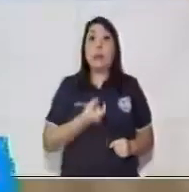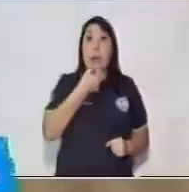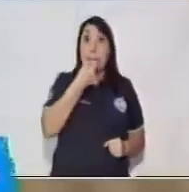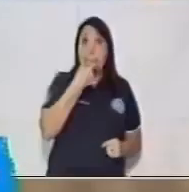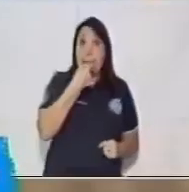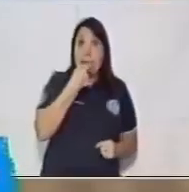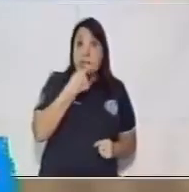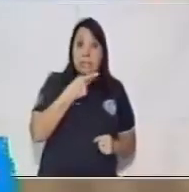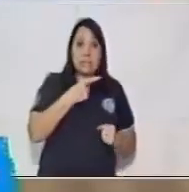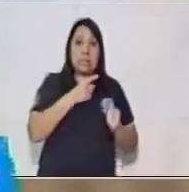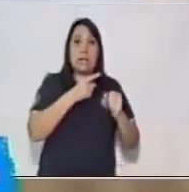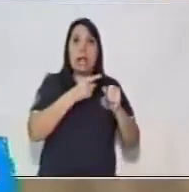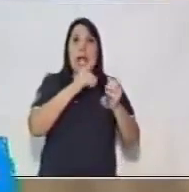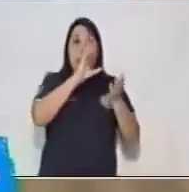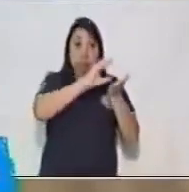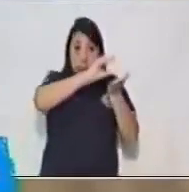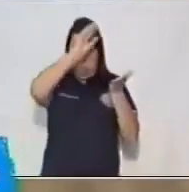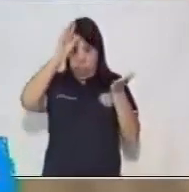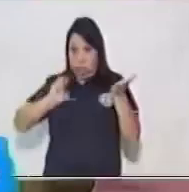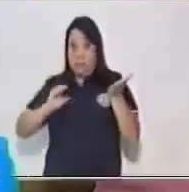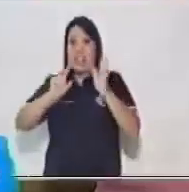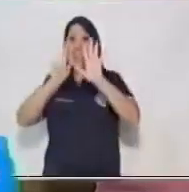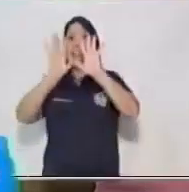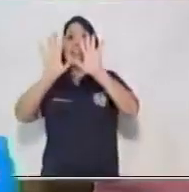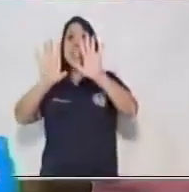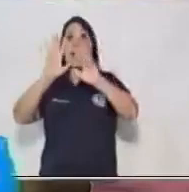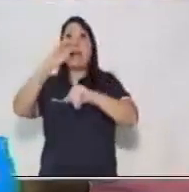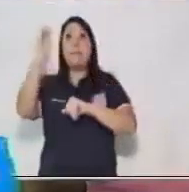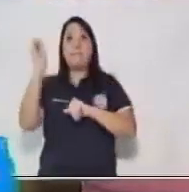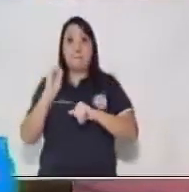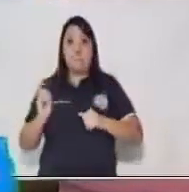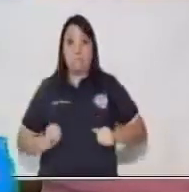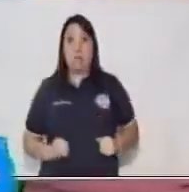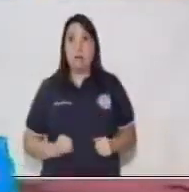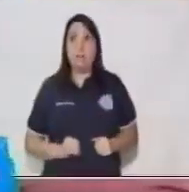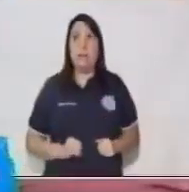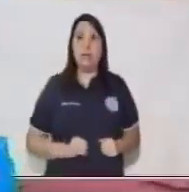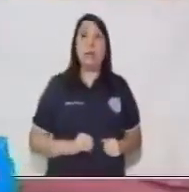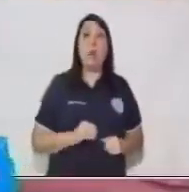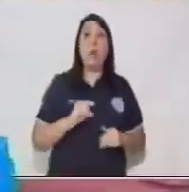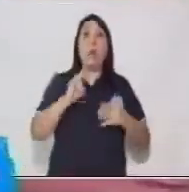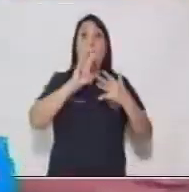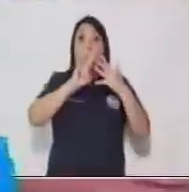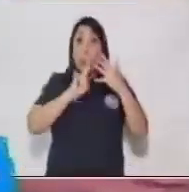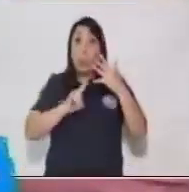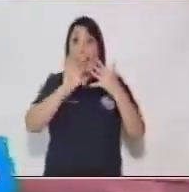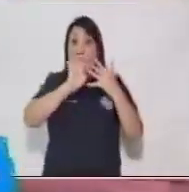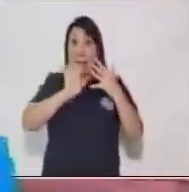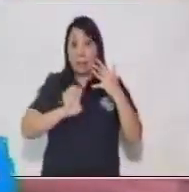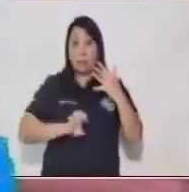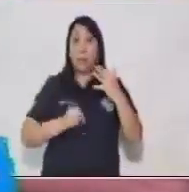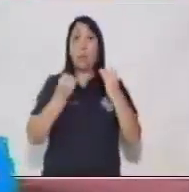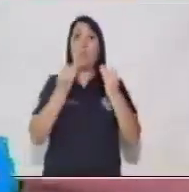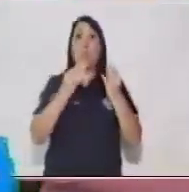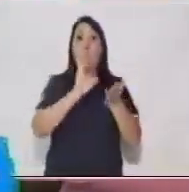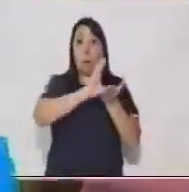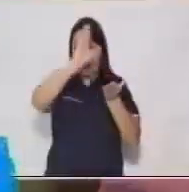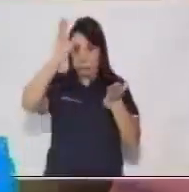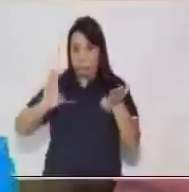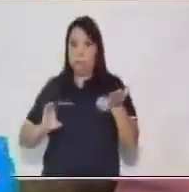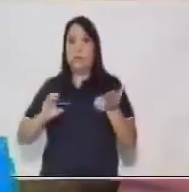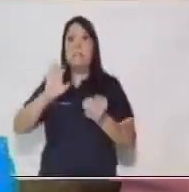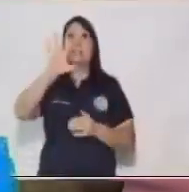medicina, gasta el 10%. En útiles escolares, gasta el